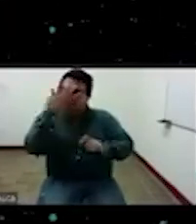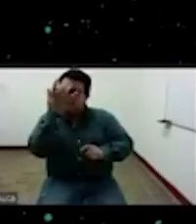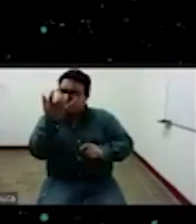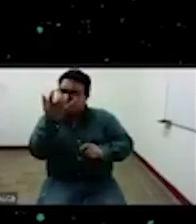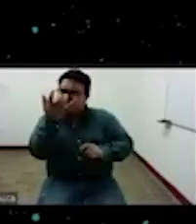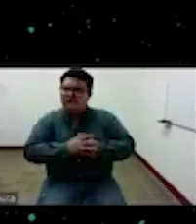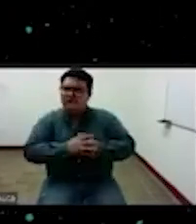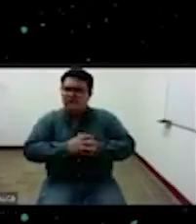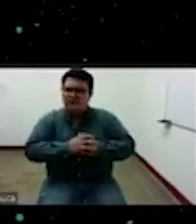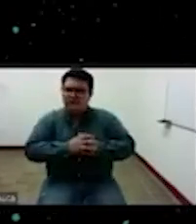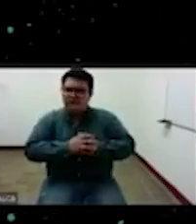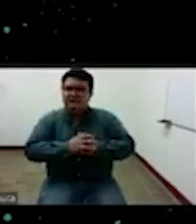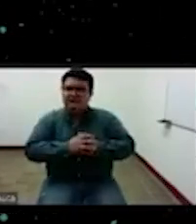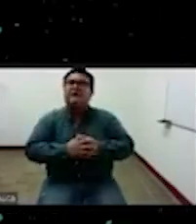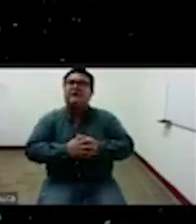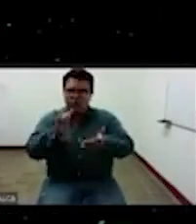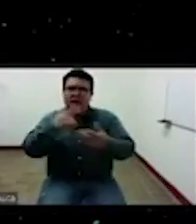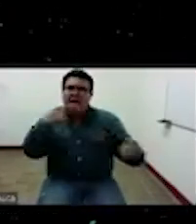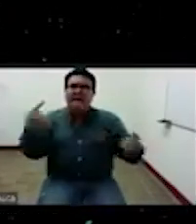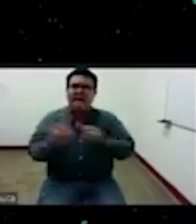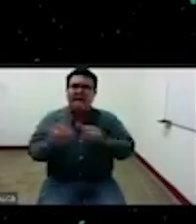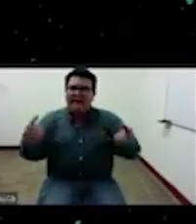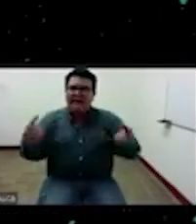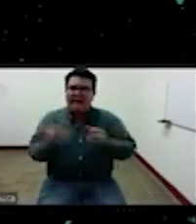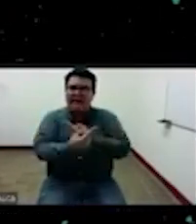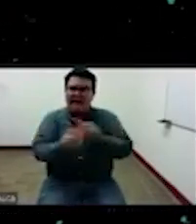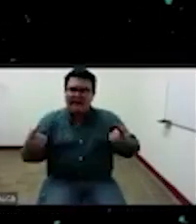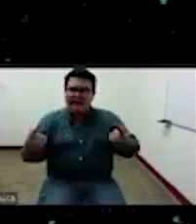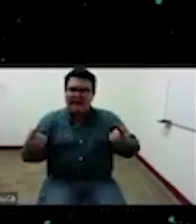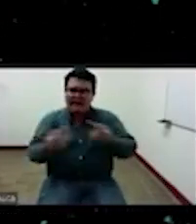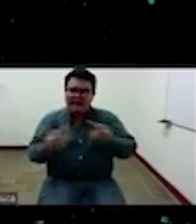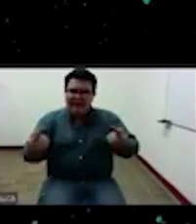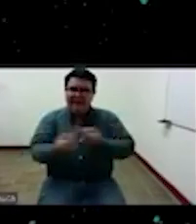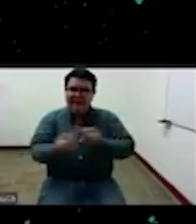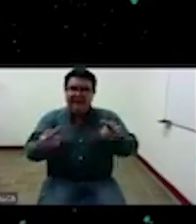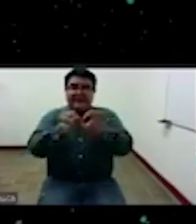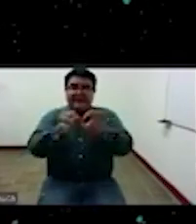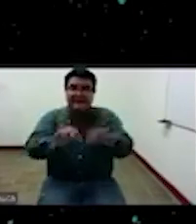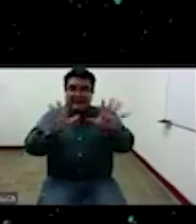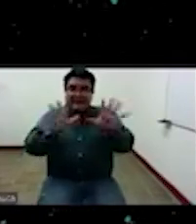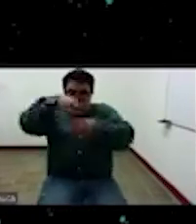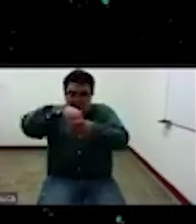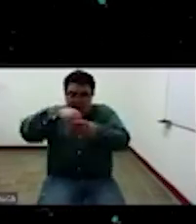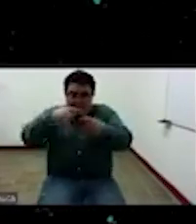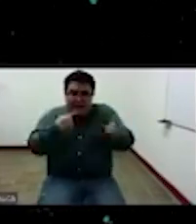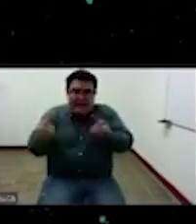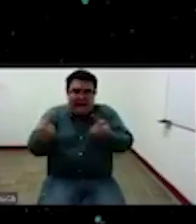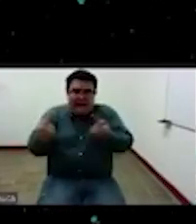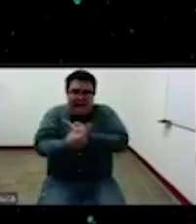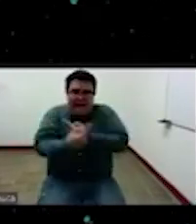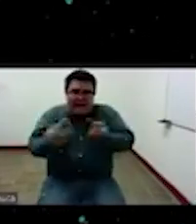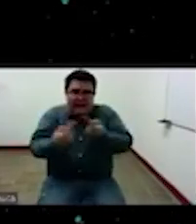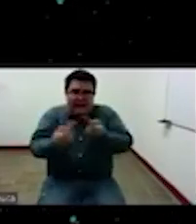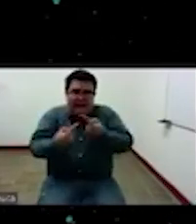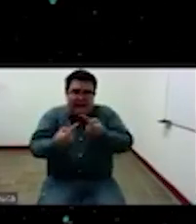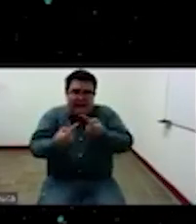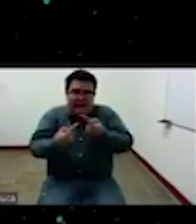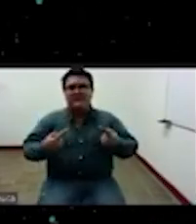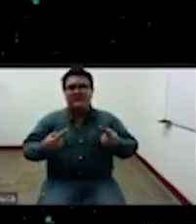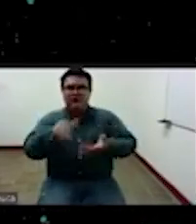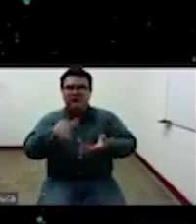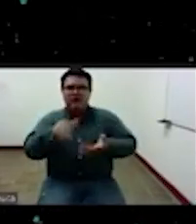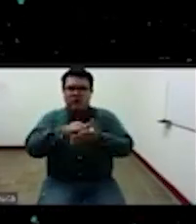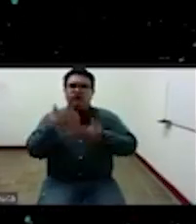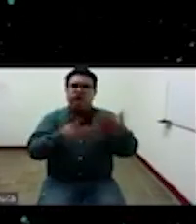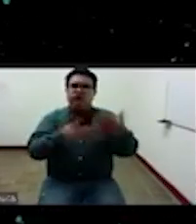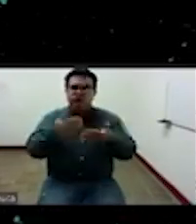un diálogo ¿cierto? y ese diálogo bueno sea un diálogo interno pero que posteriormente pasa a ser un diálogo puede ser